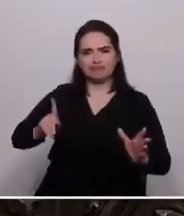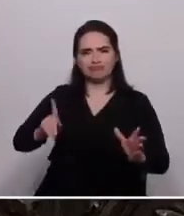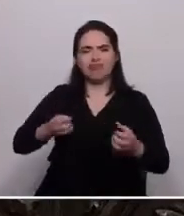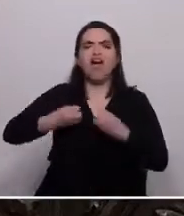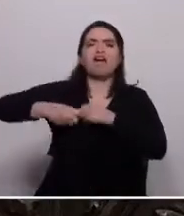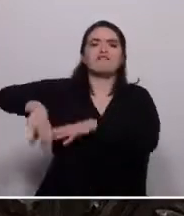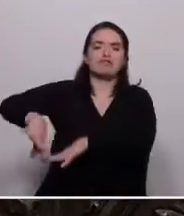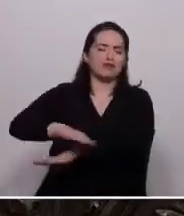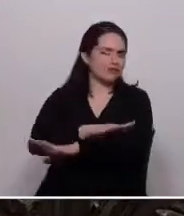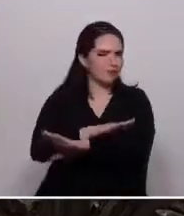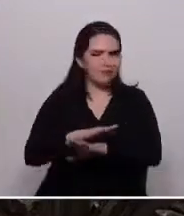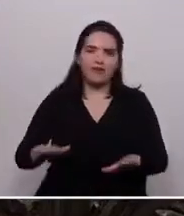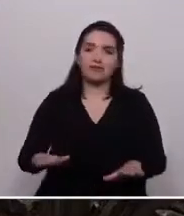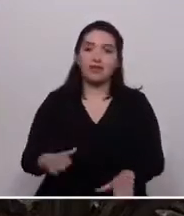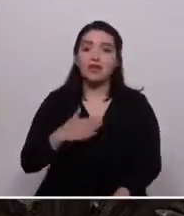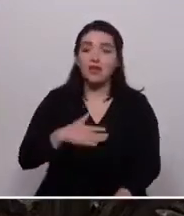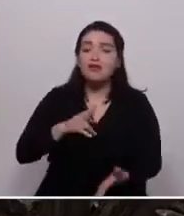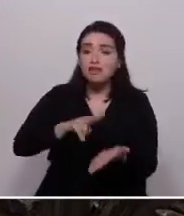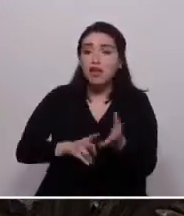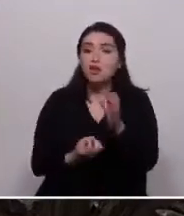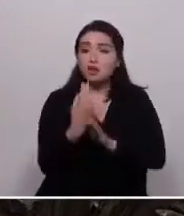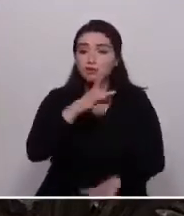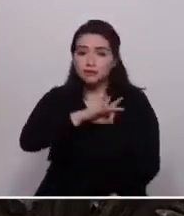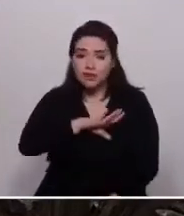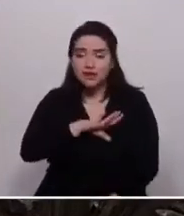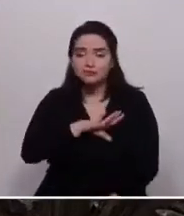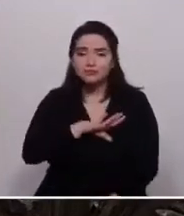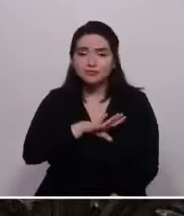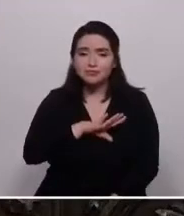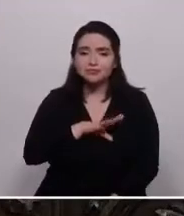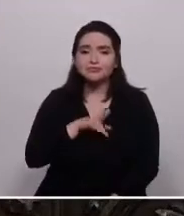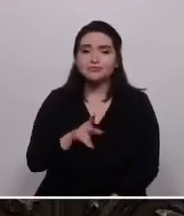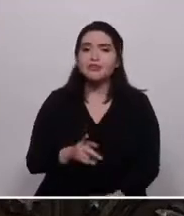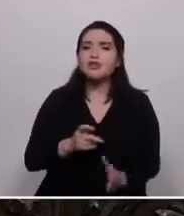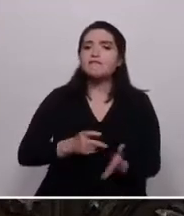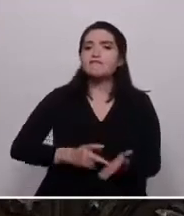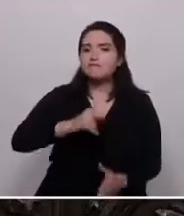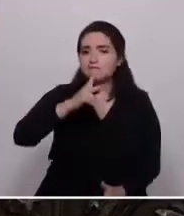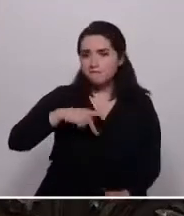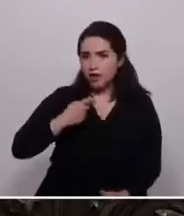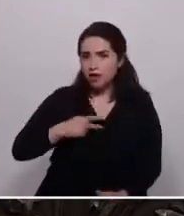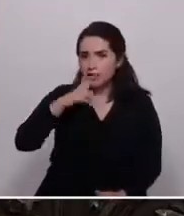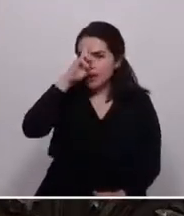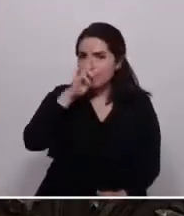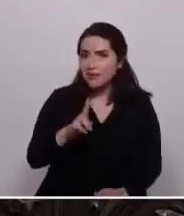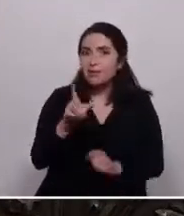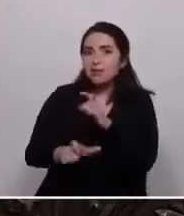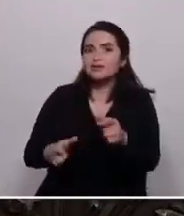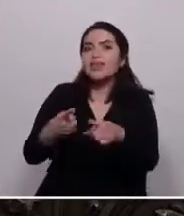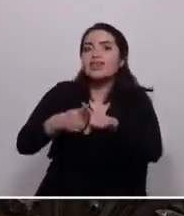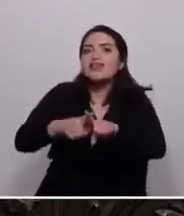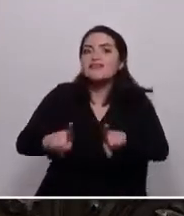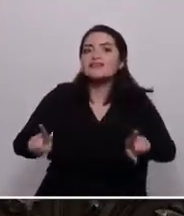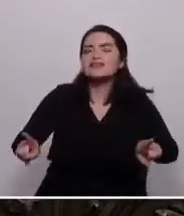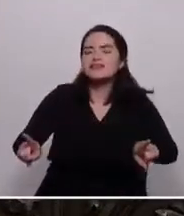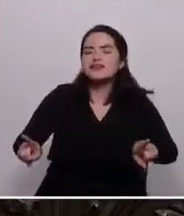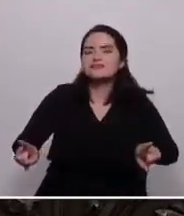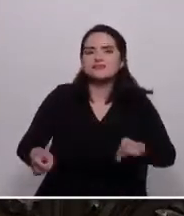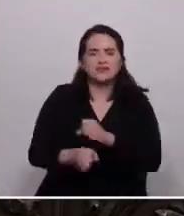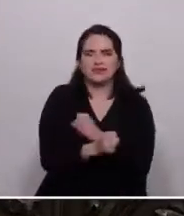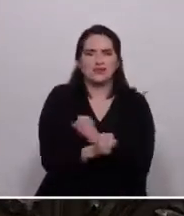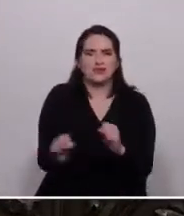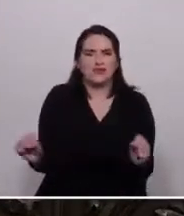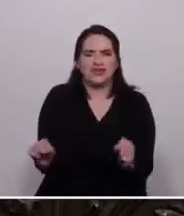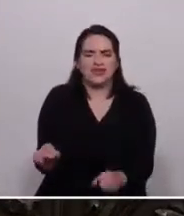realmente queremos construir un nuevo Chile donde se valore y respete la diversidad de su gente, es imposible hacerlo